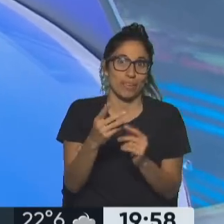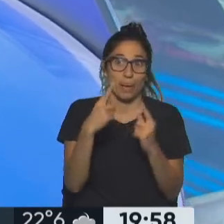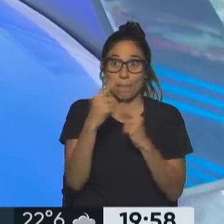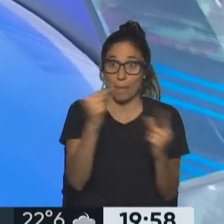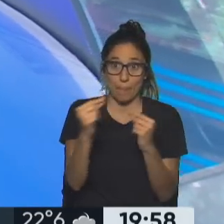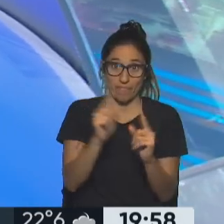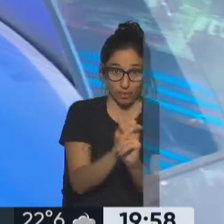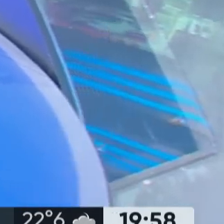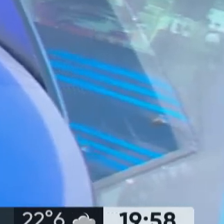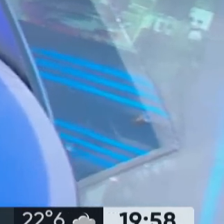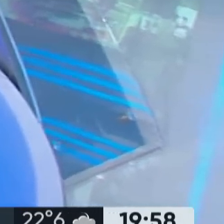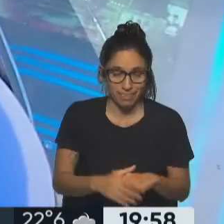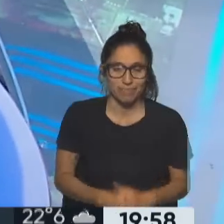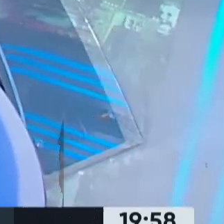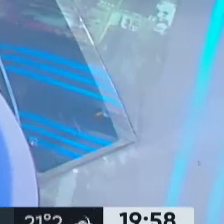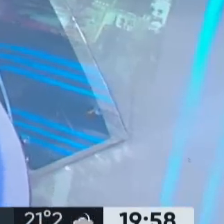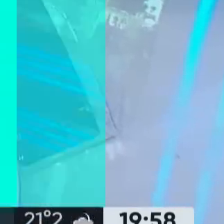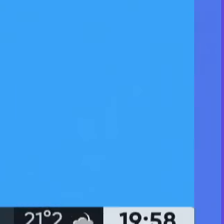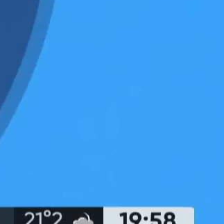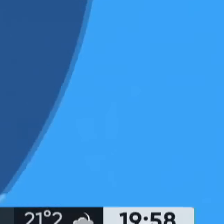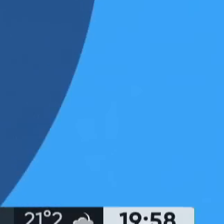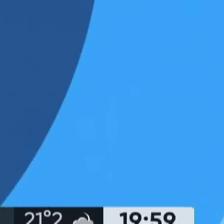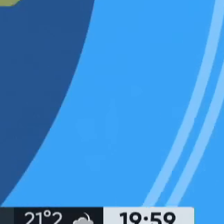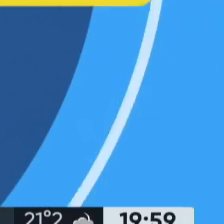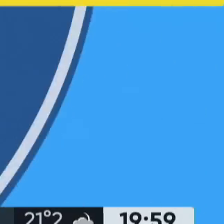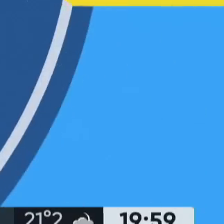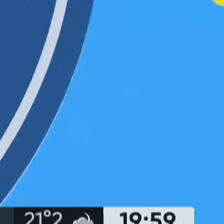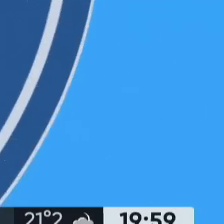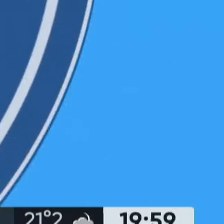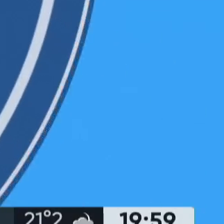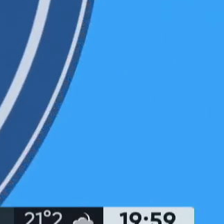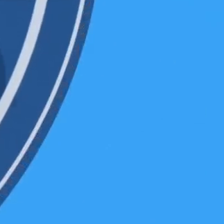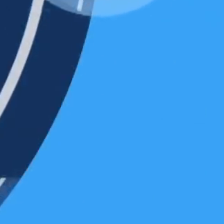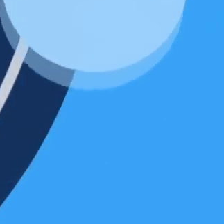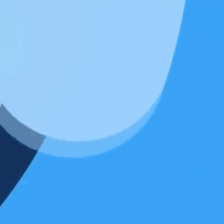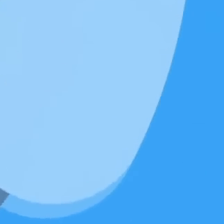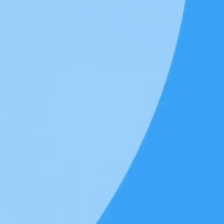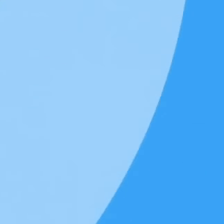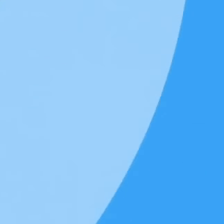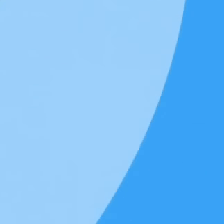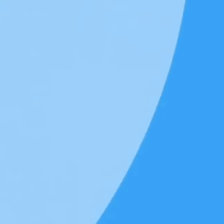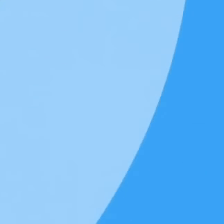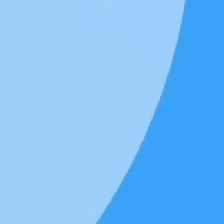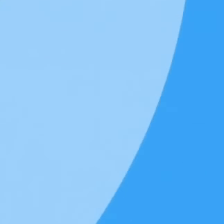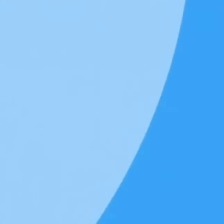vayas. No te vayas. Gracias por